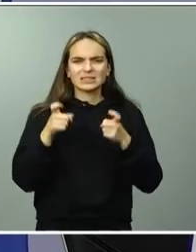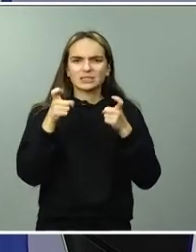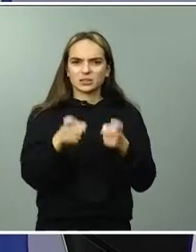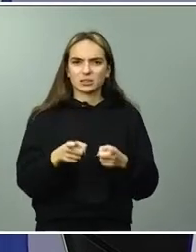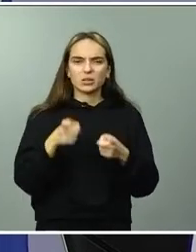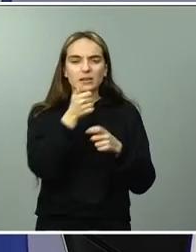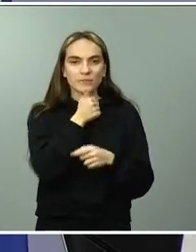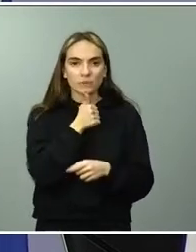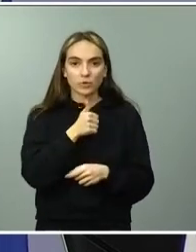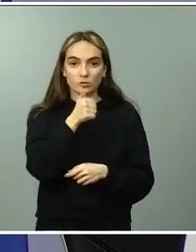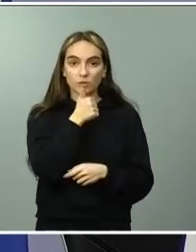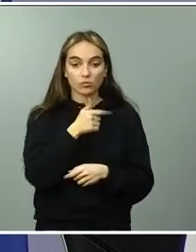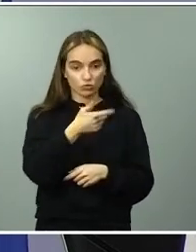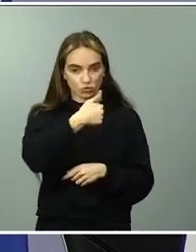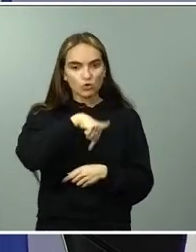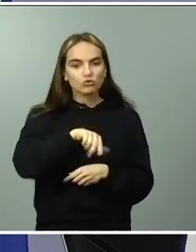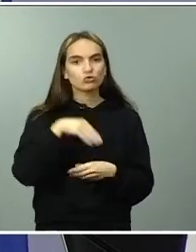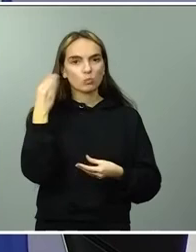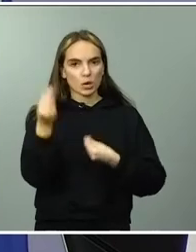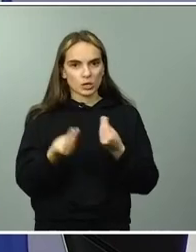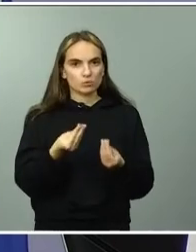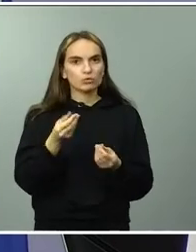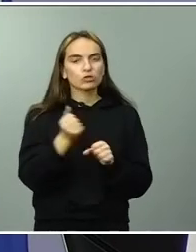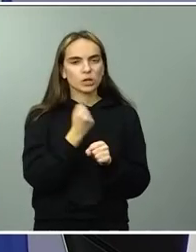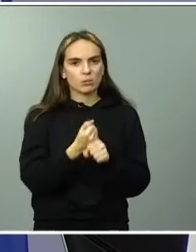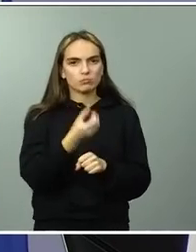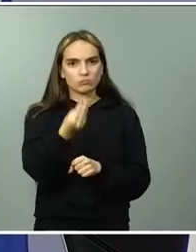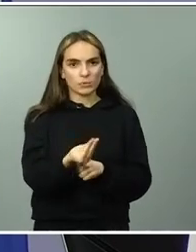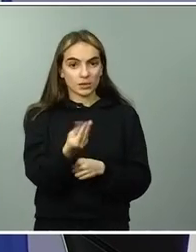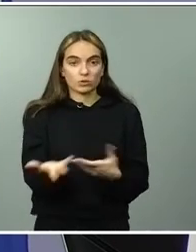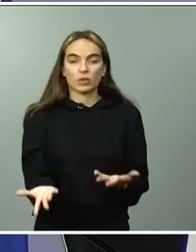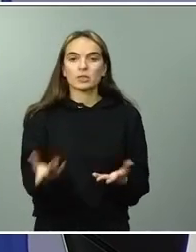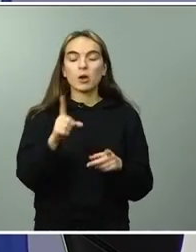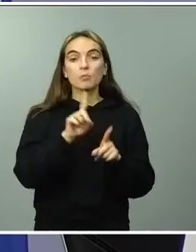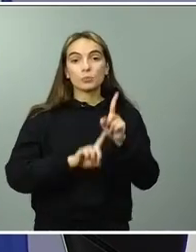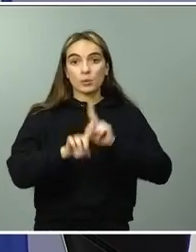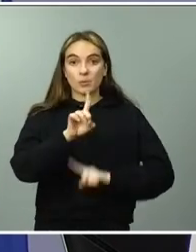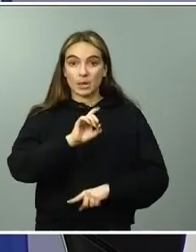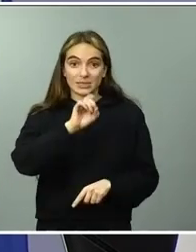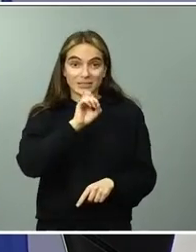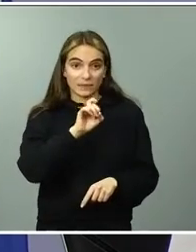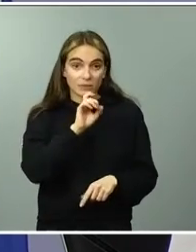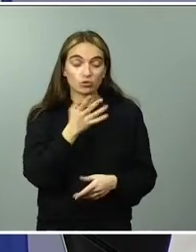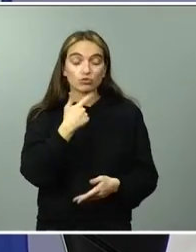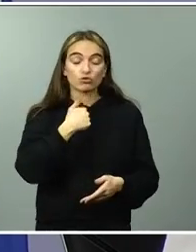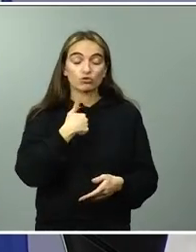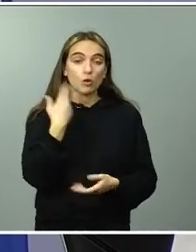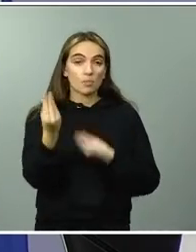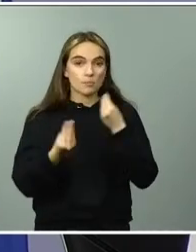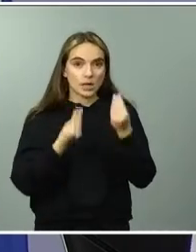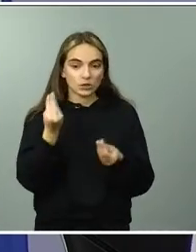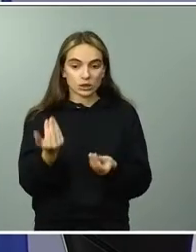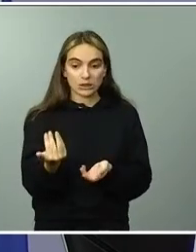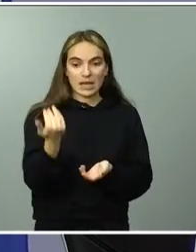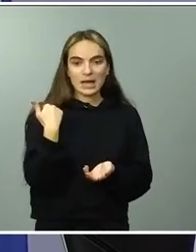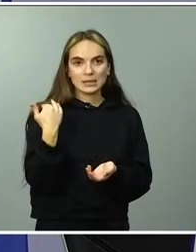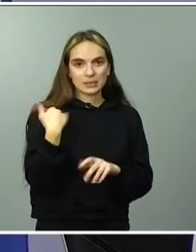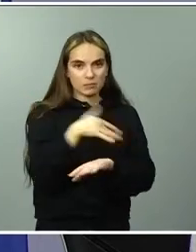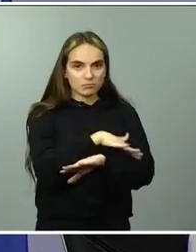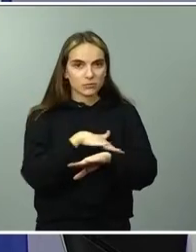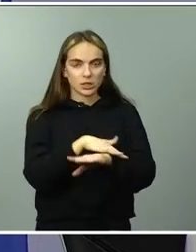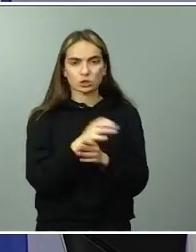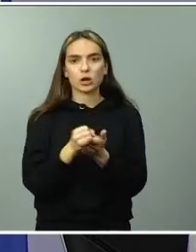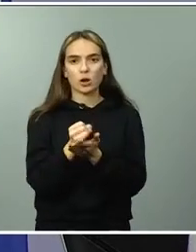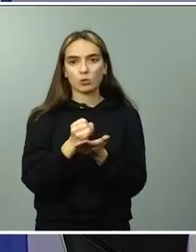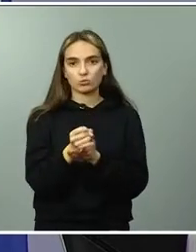de ello y sin duda son problemas complejos y creo que en el día de ayer de la boca del ministro de Agricultura tuvieron